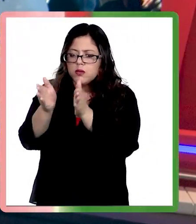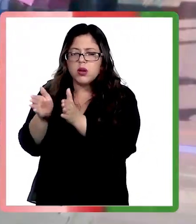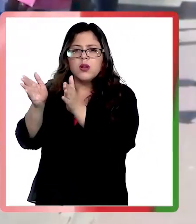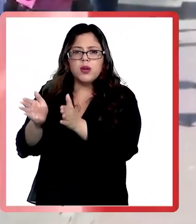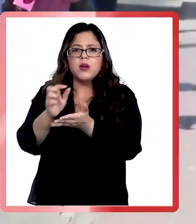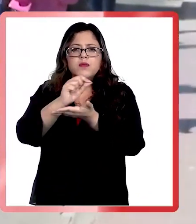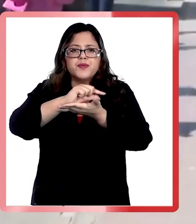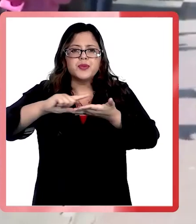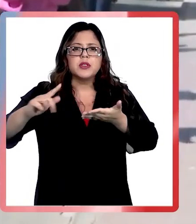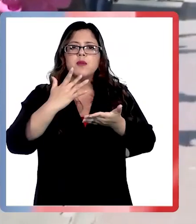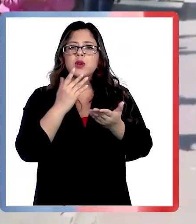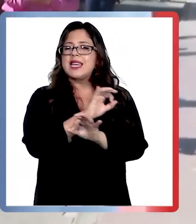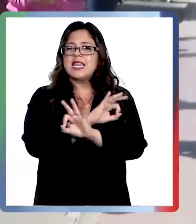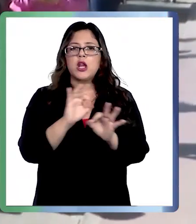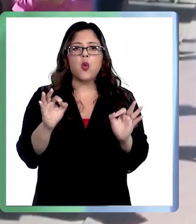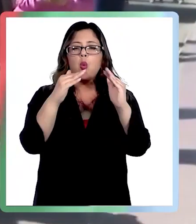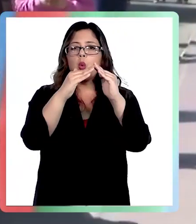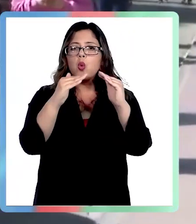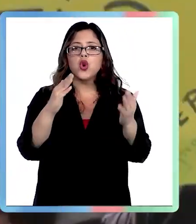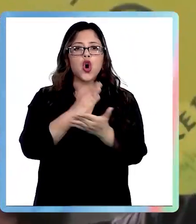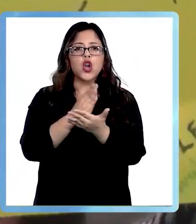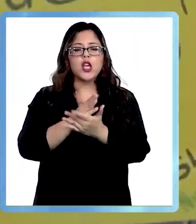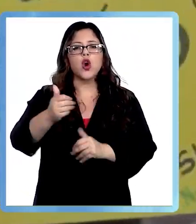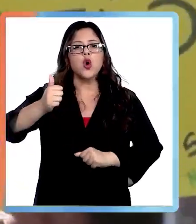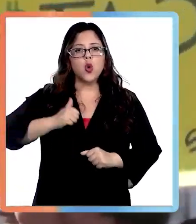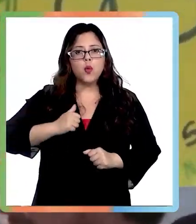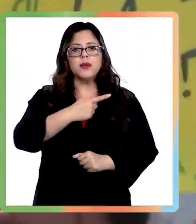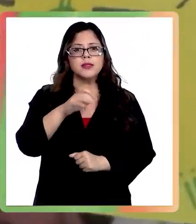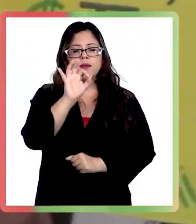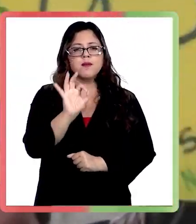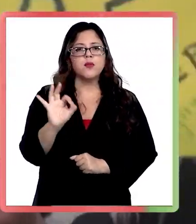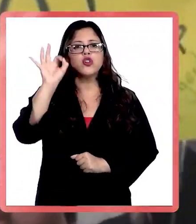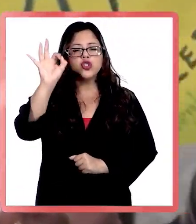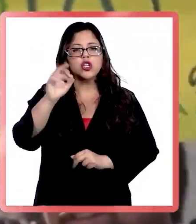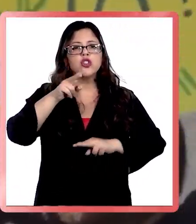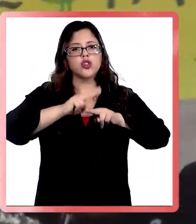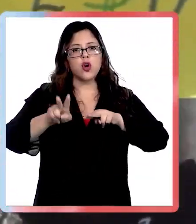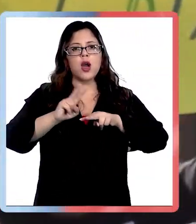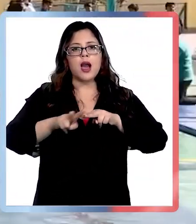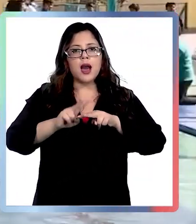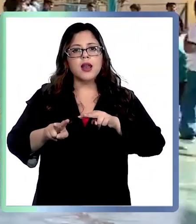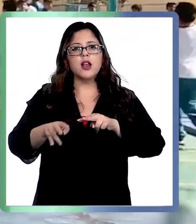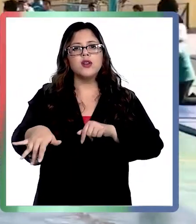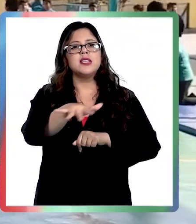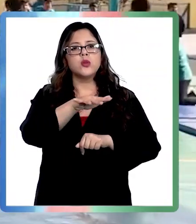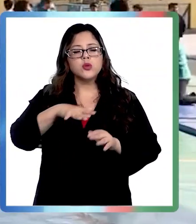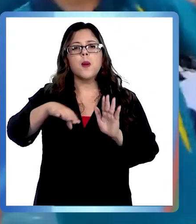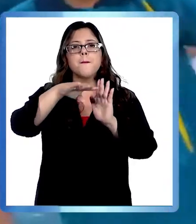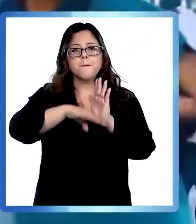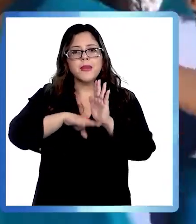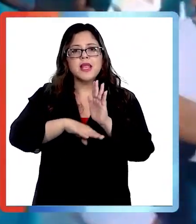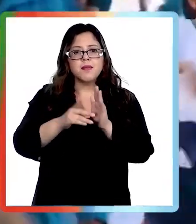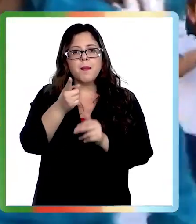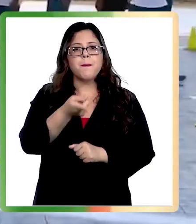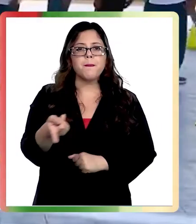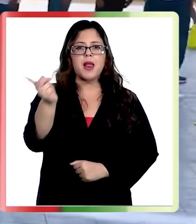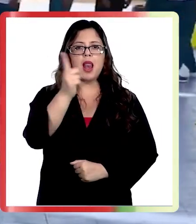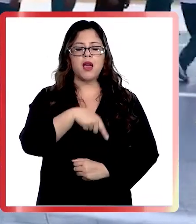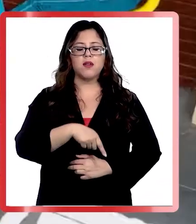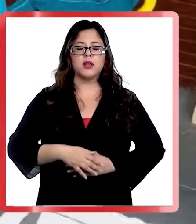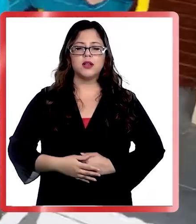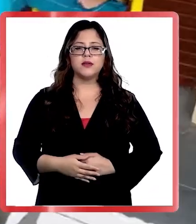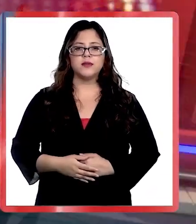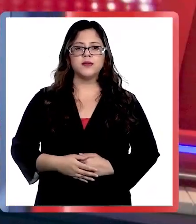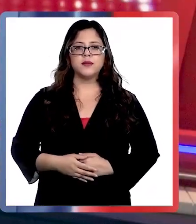según dicen, en ningún colegio se han cumplido en 100% las reparaciones y condiciones mínimas para el regreso.